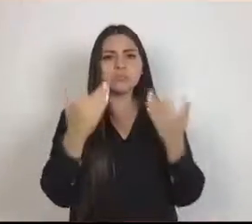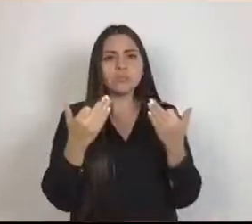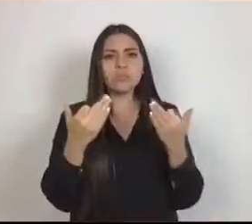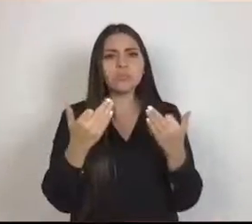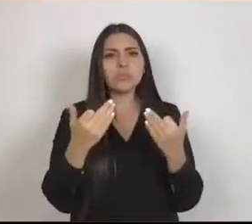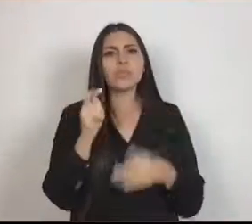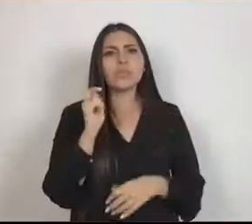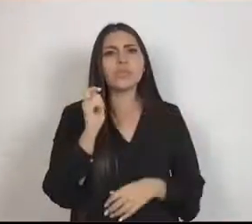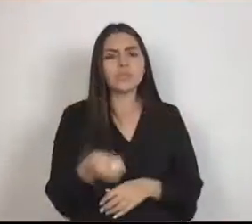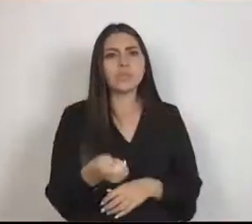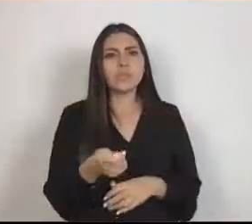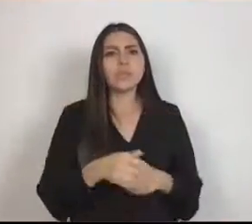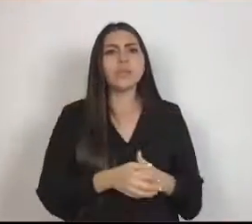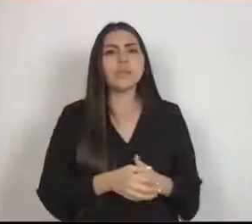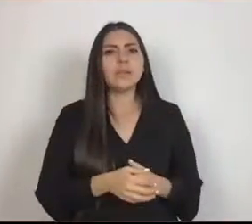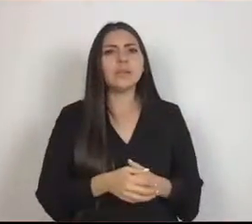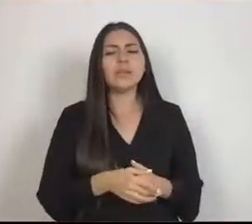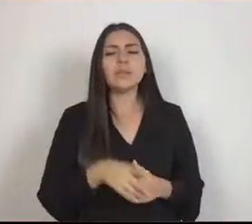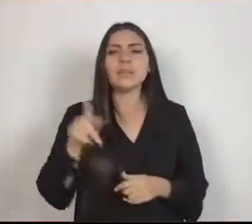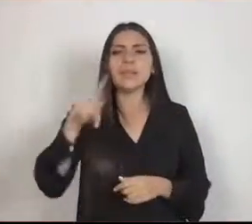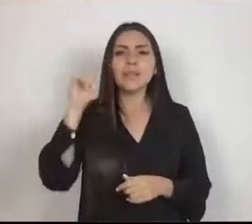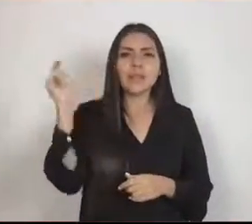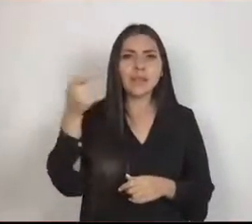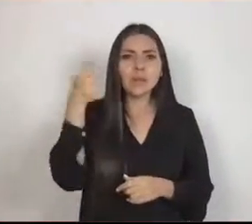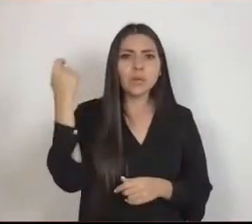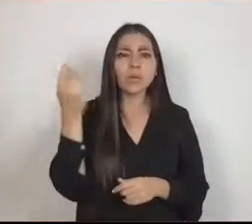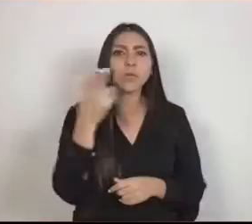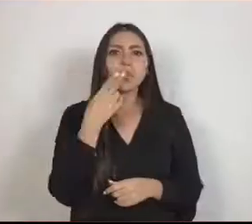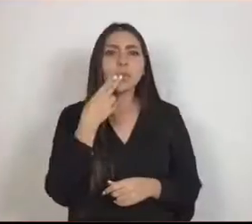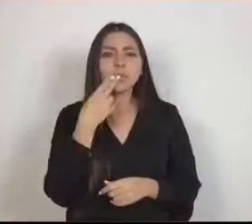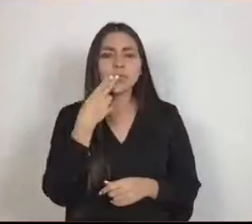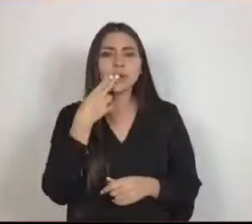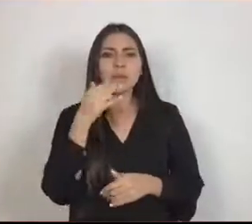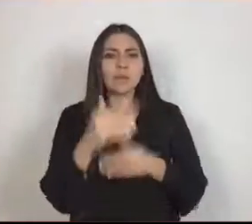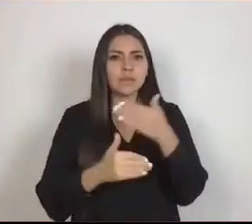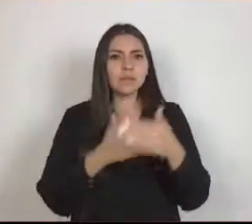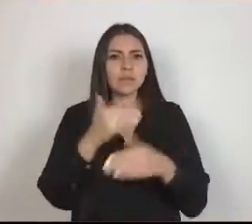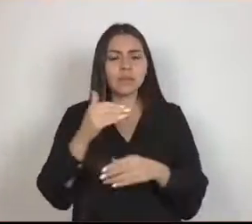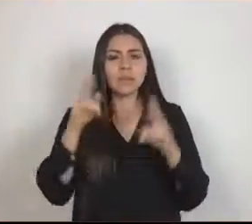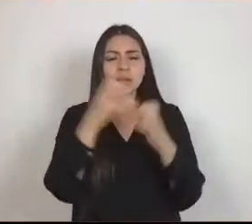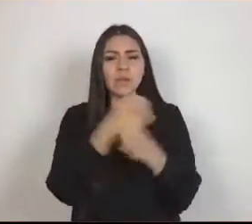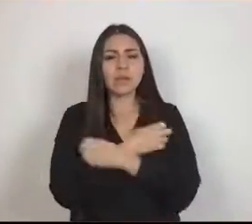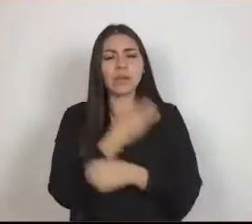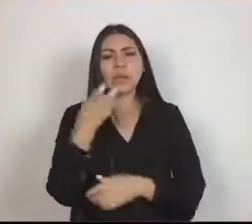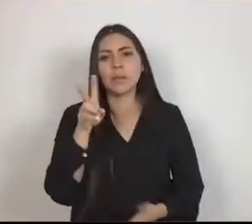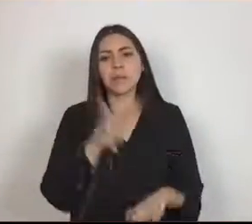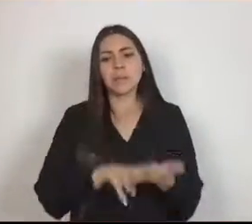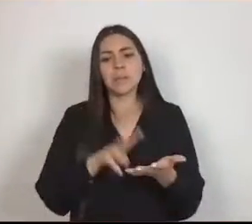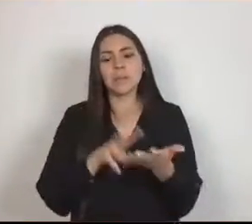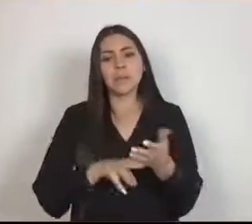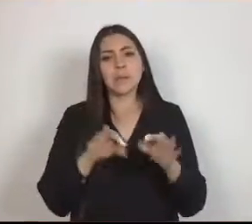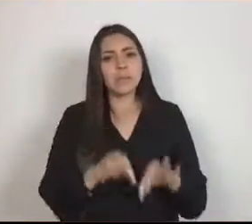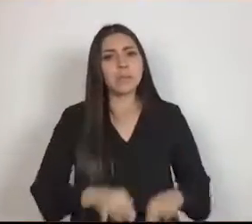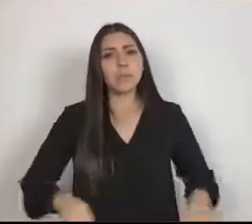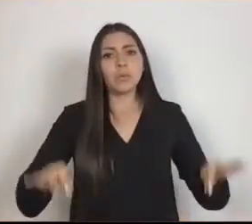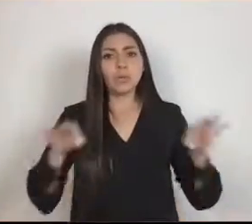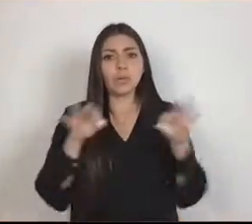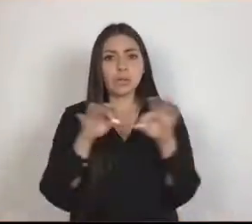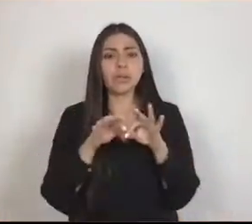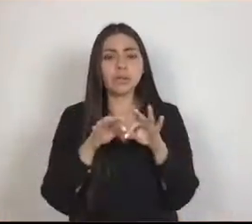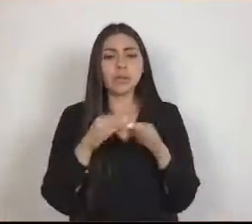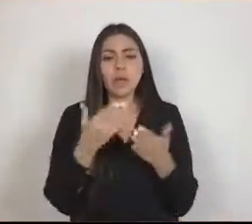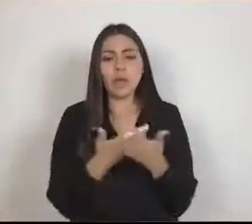aplicación de las tecnologías en el proceso educativo son de suma importancia y un imperativo en estos